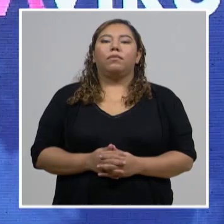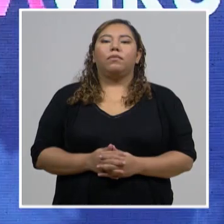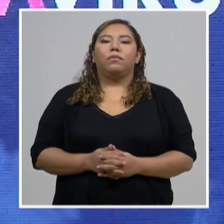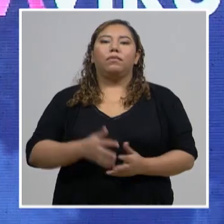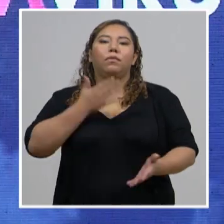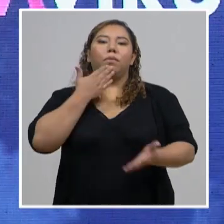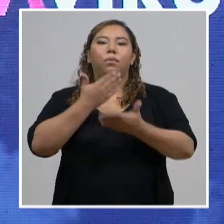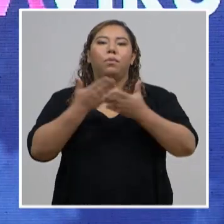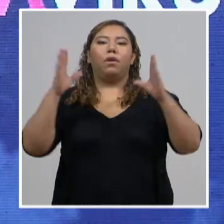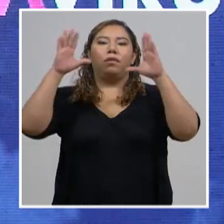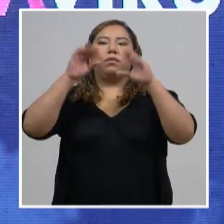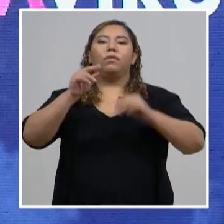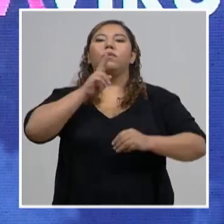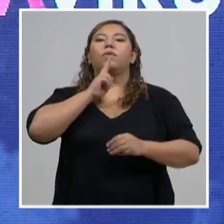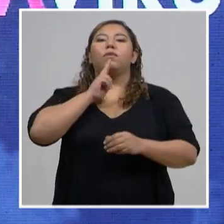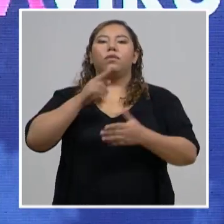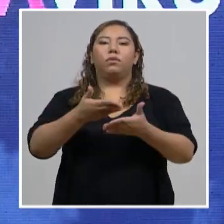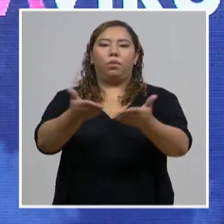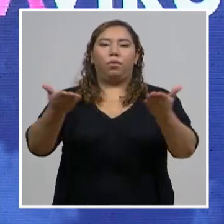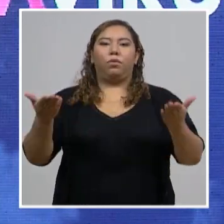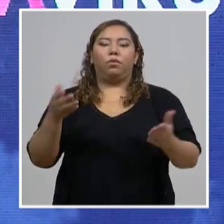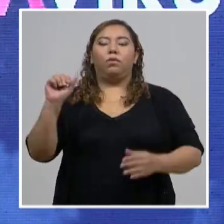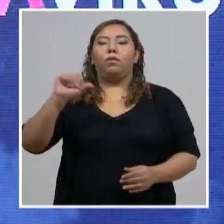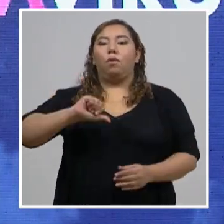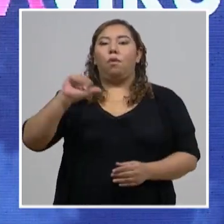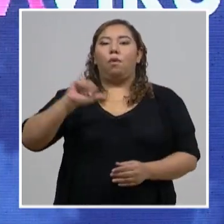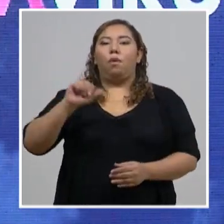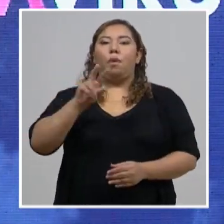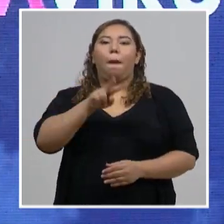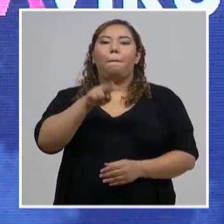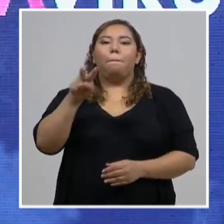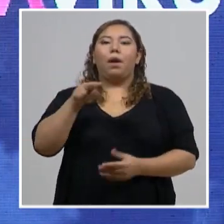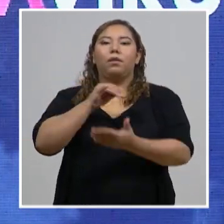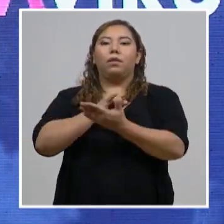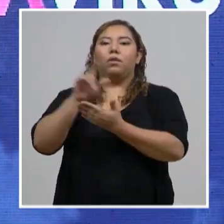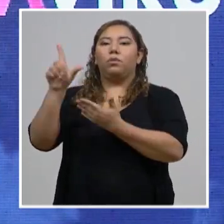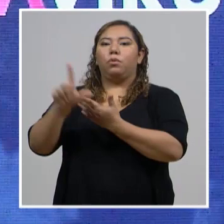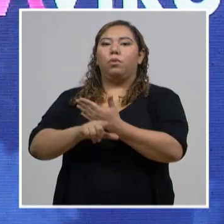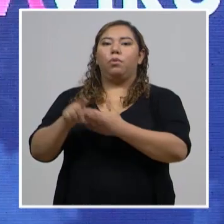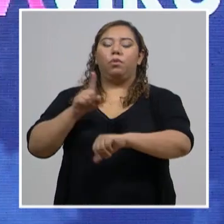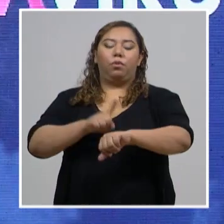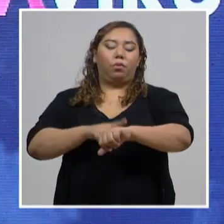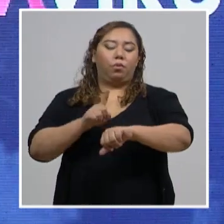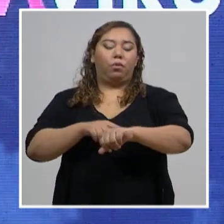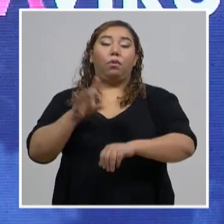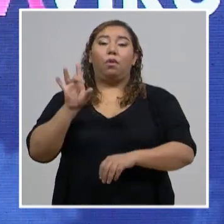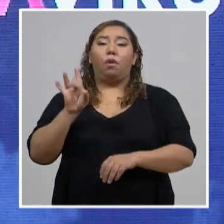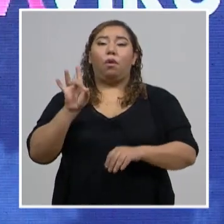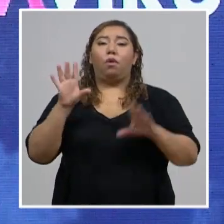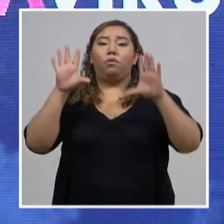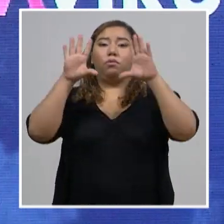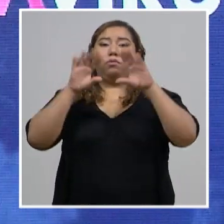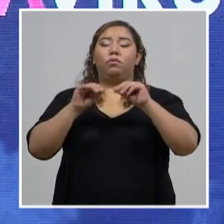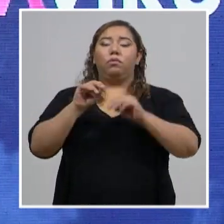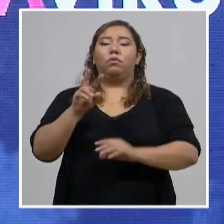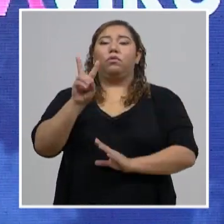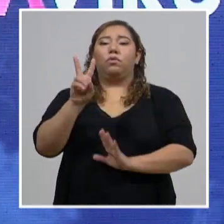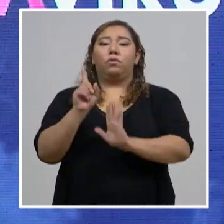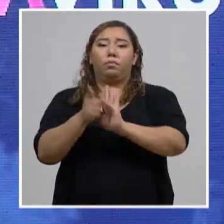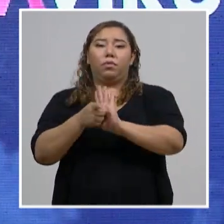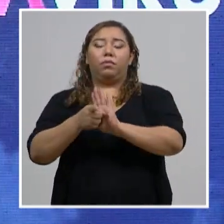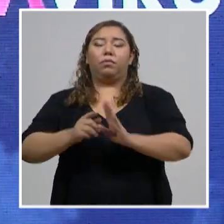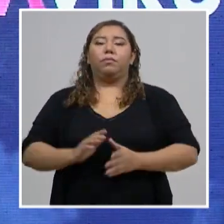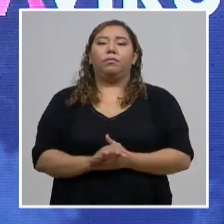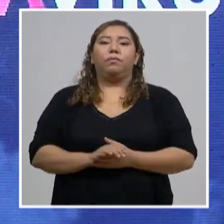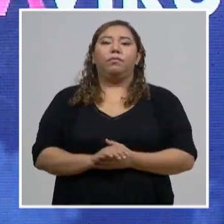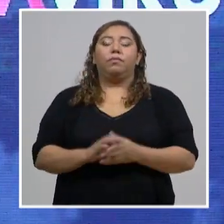Buenas noches, pueblo hondureño. Hoy es 22 de julio, son las 8 de la noche con dos minutos y vamos a hablar